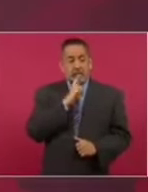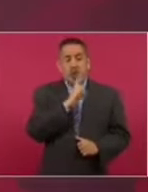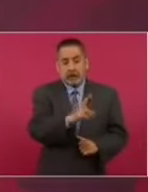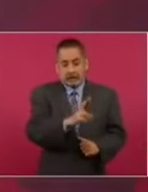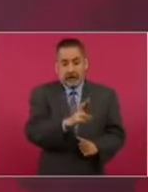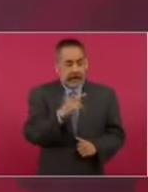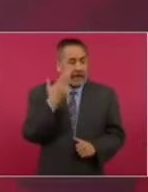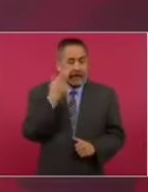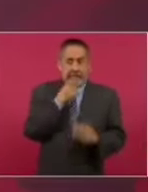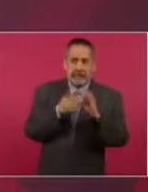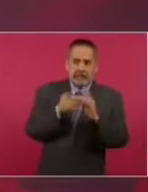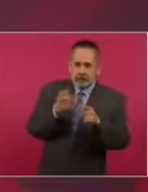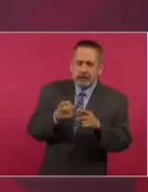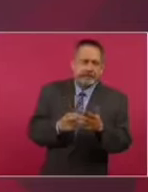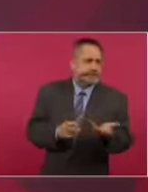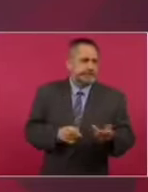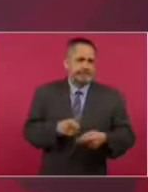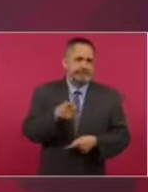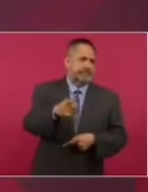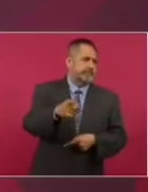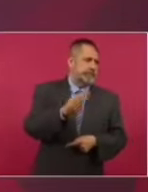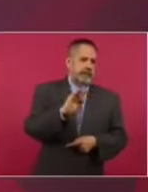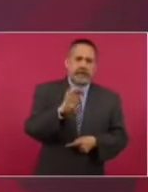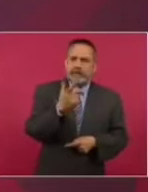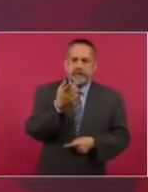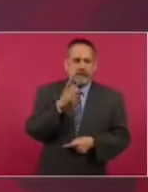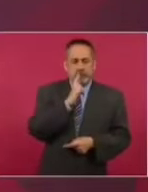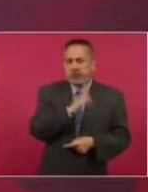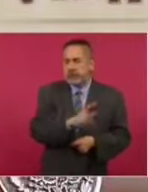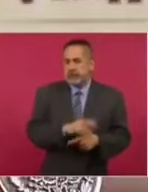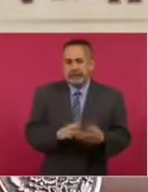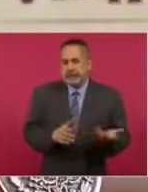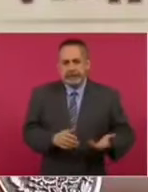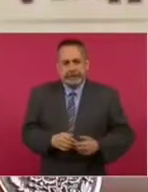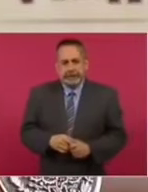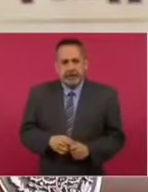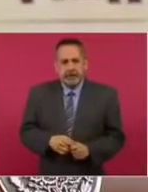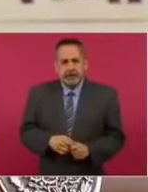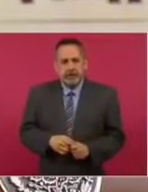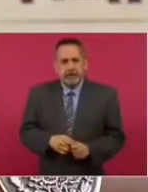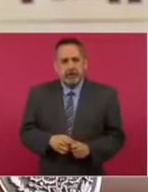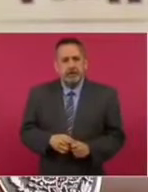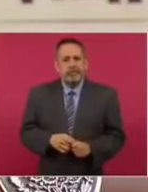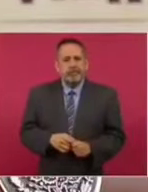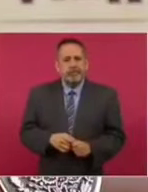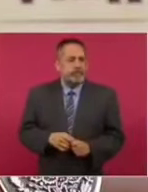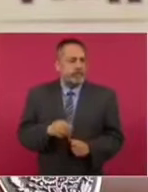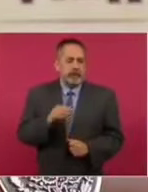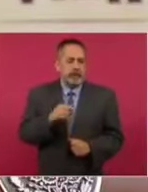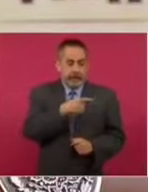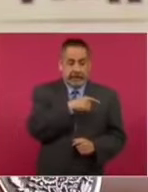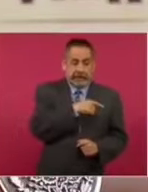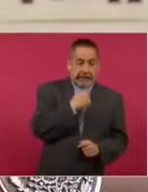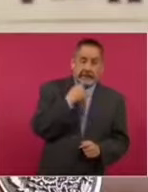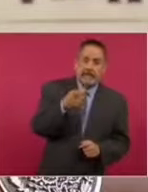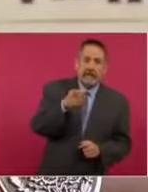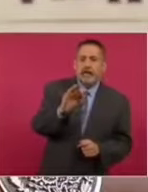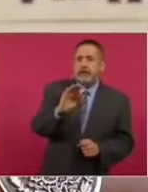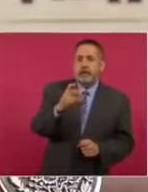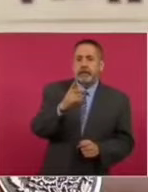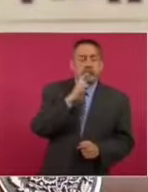y cuestiona la forma en que responde Calderón,